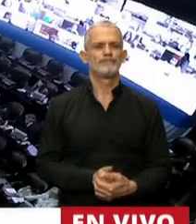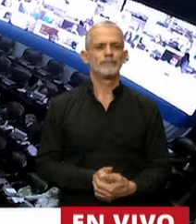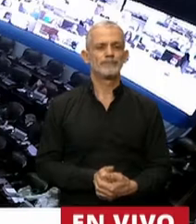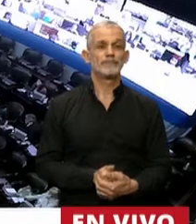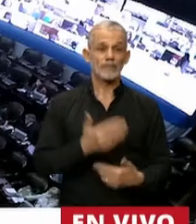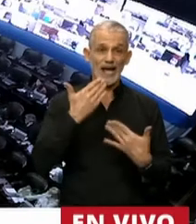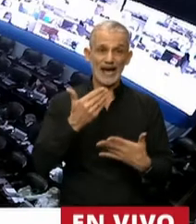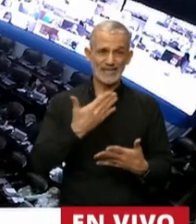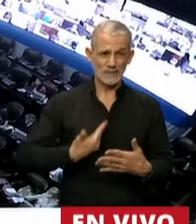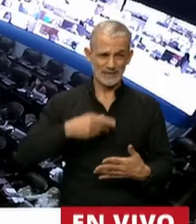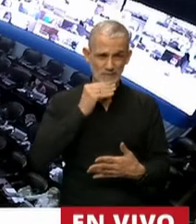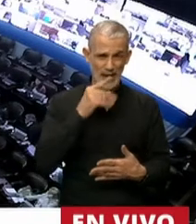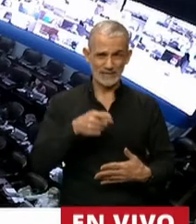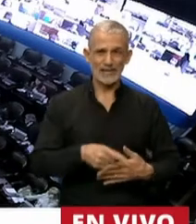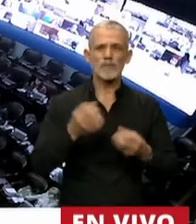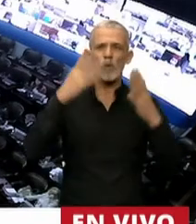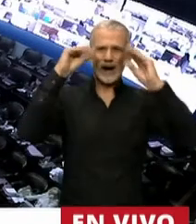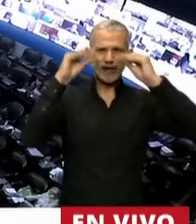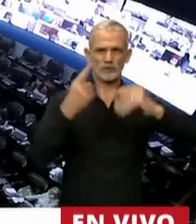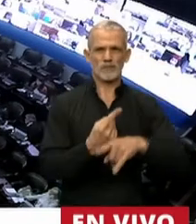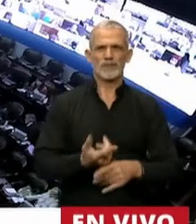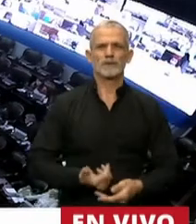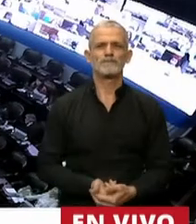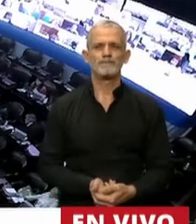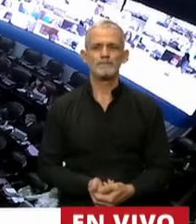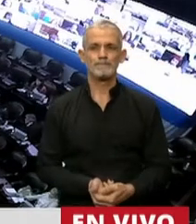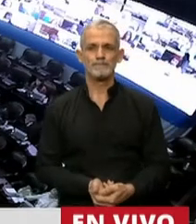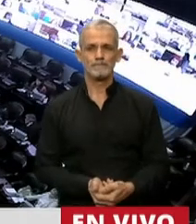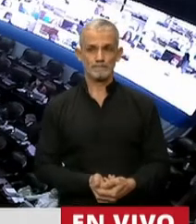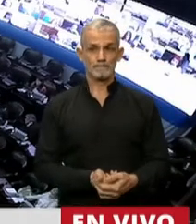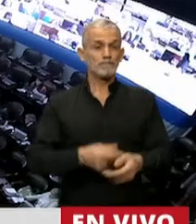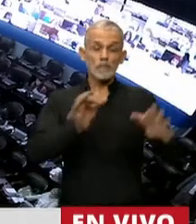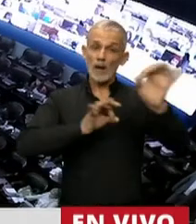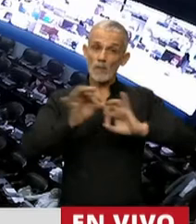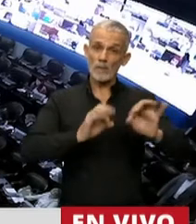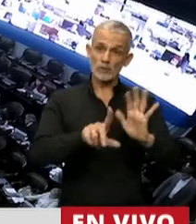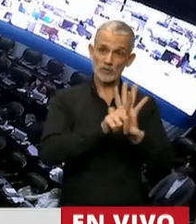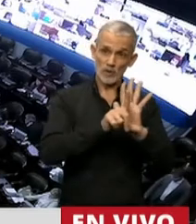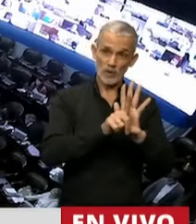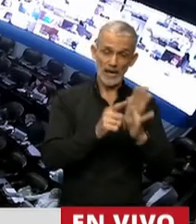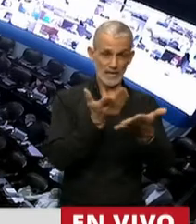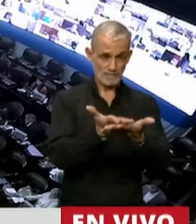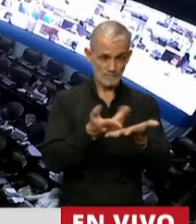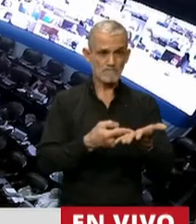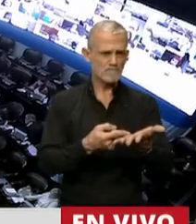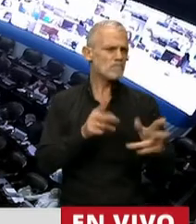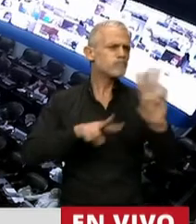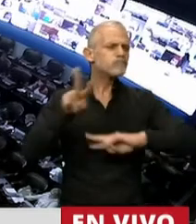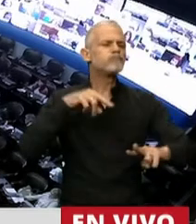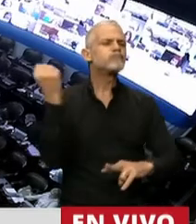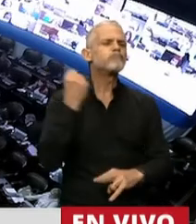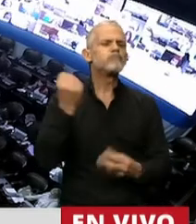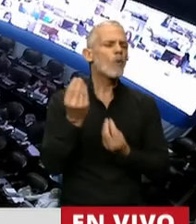Gracias, señor presidente. Buenas noches. Bueno, el proyecto en tratamiento busca